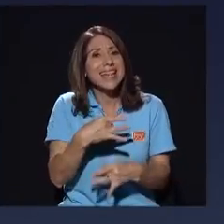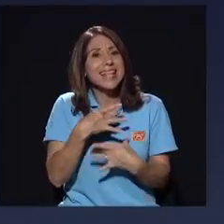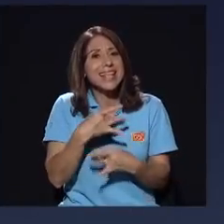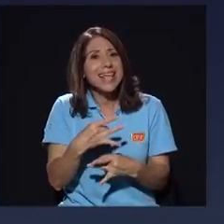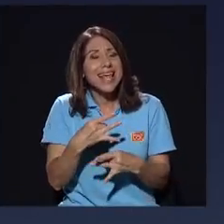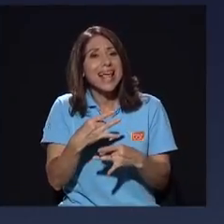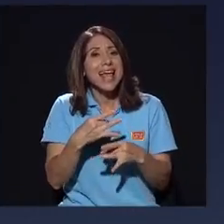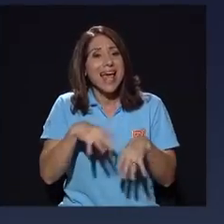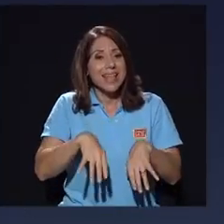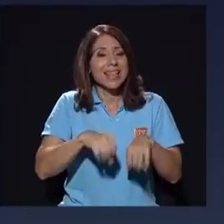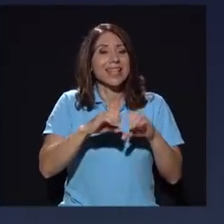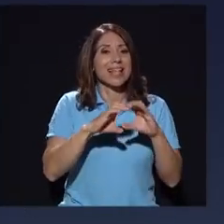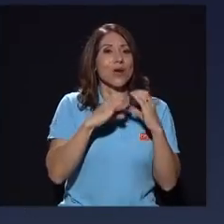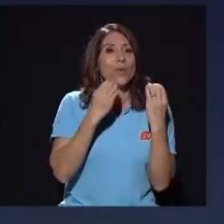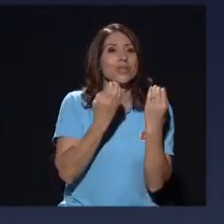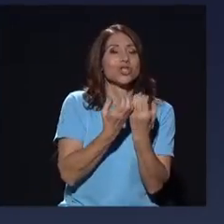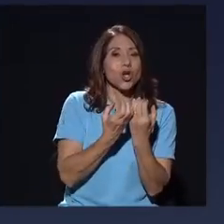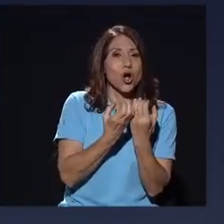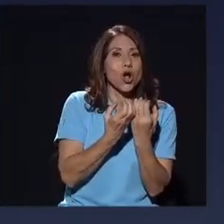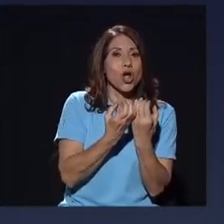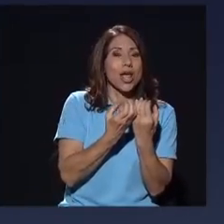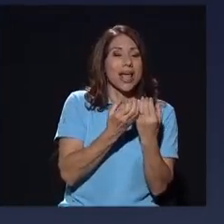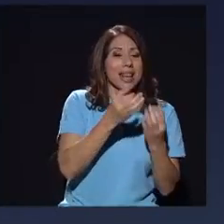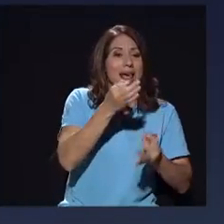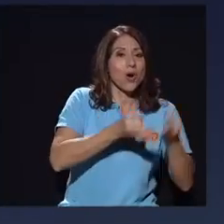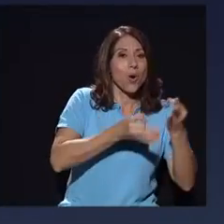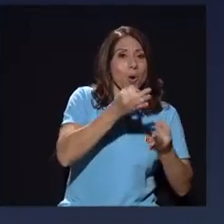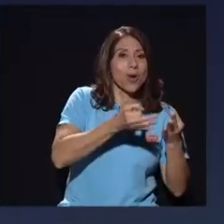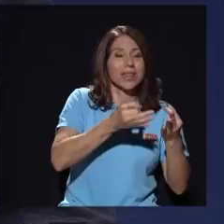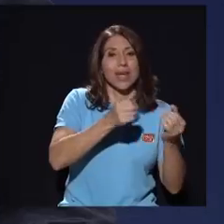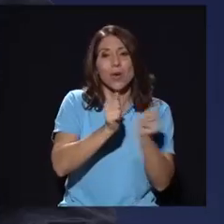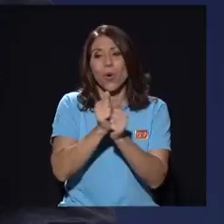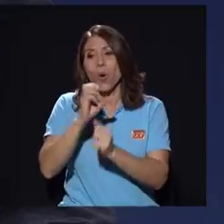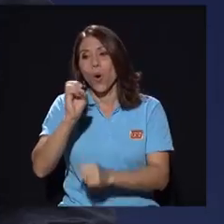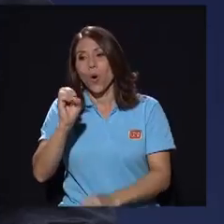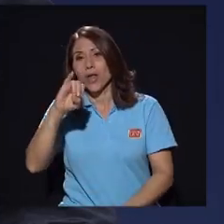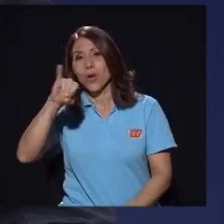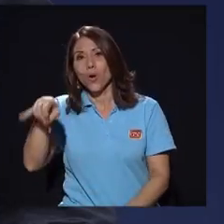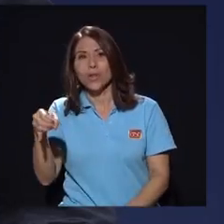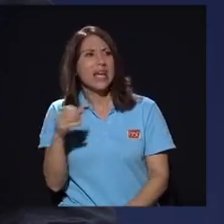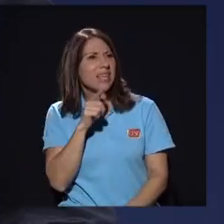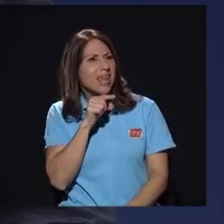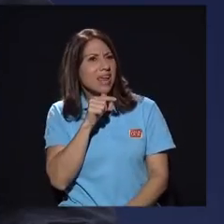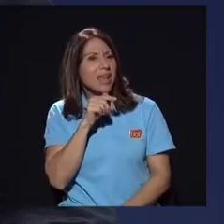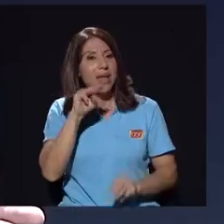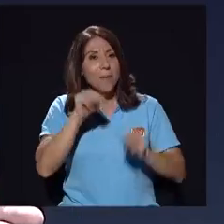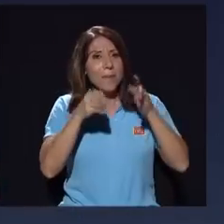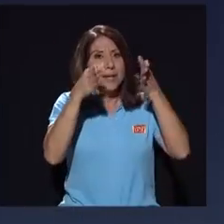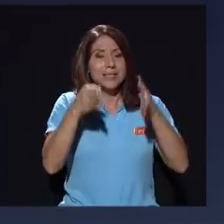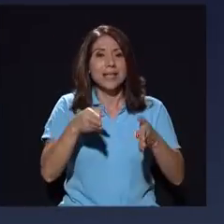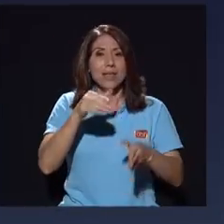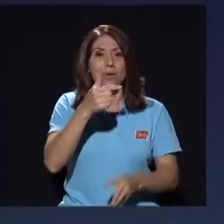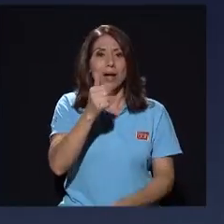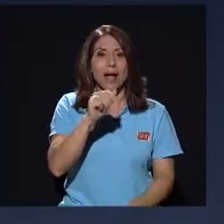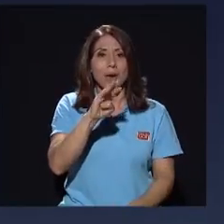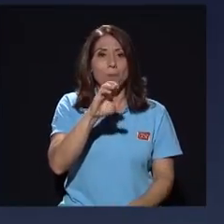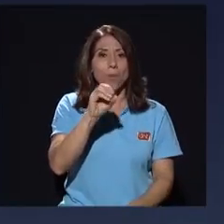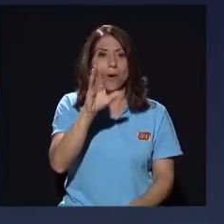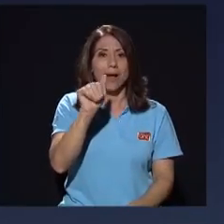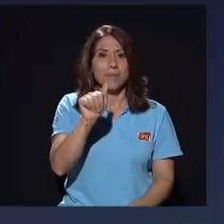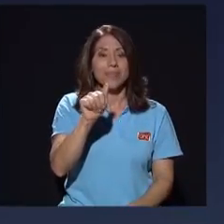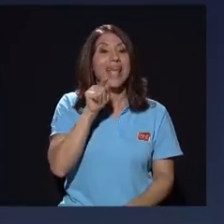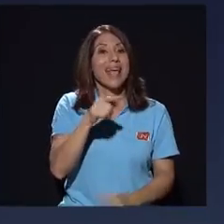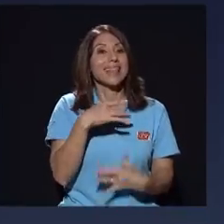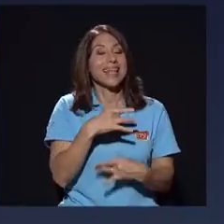comisión que hace el ligamen entre la corte y el OIJ y él tenía el interés específico ¿quién? Cerso por supuesto el interés